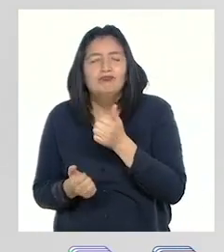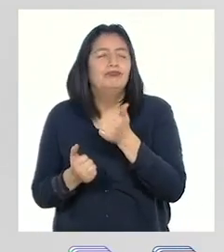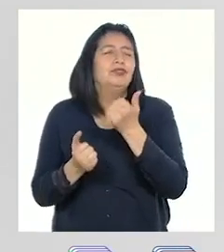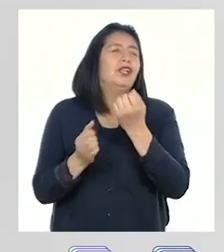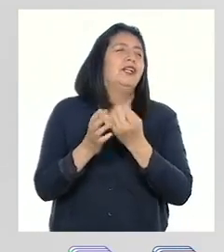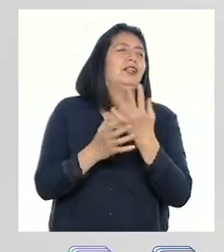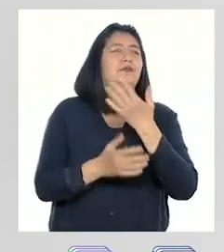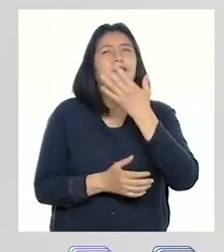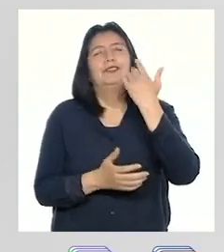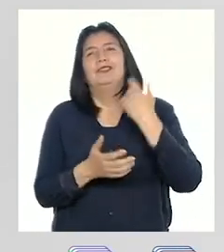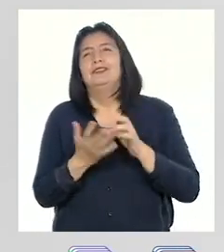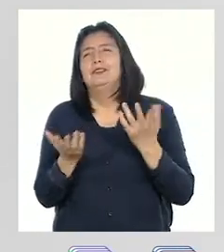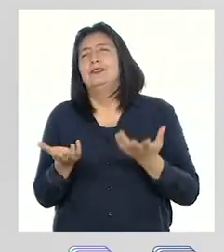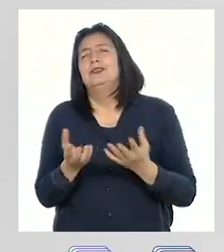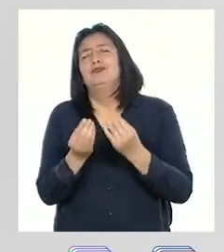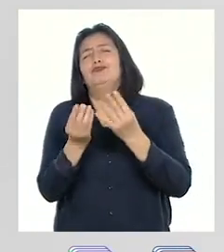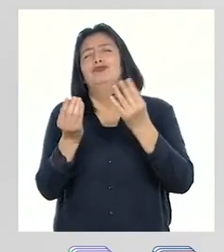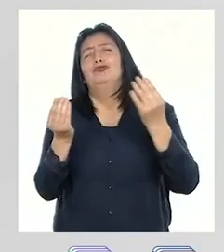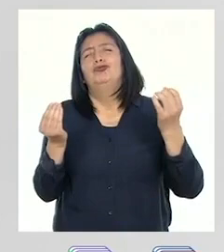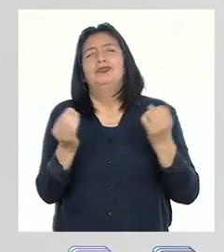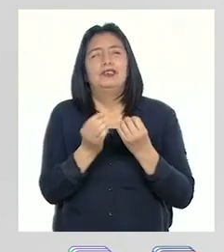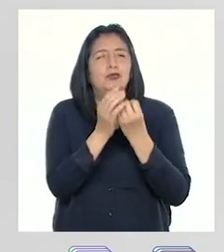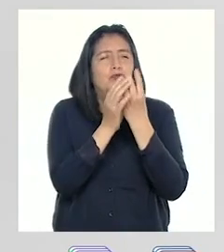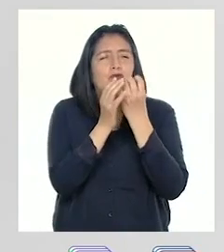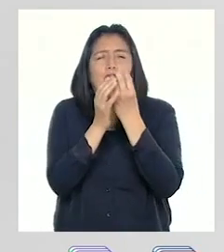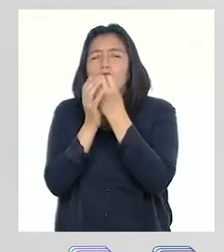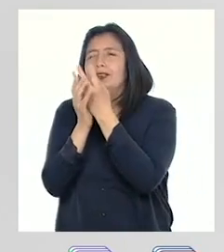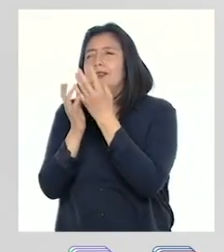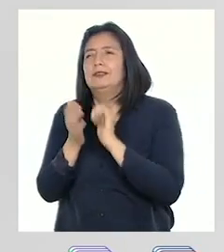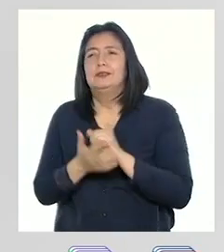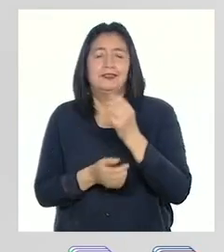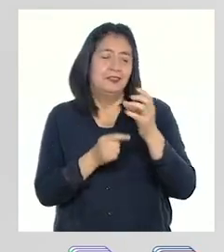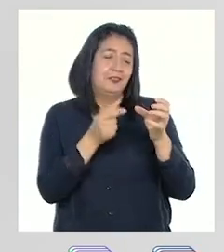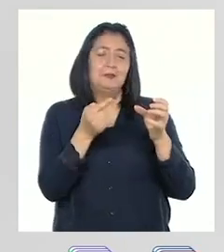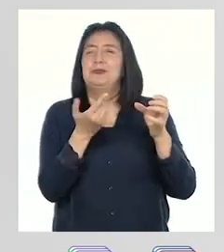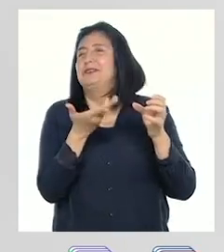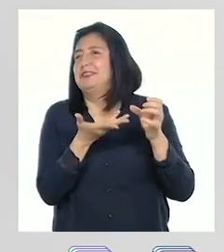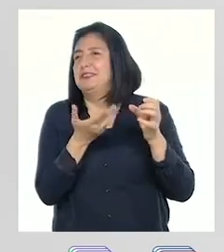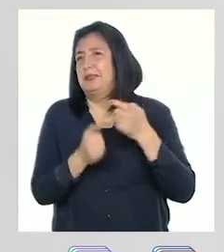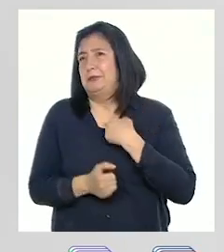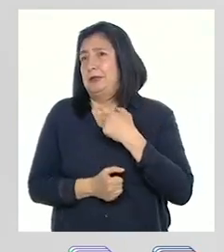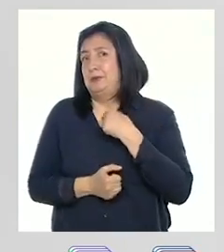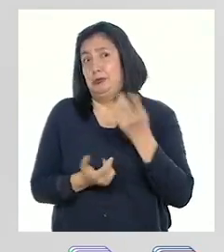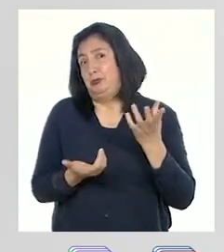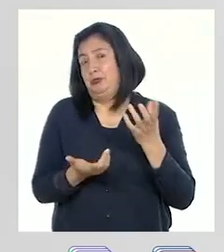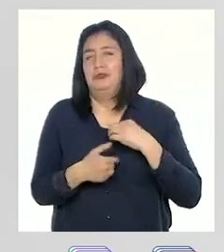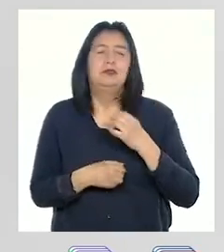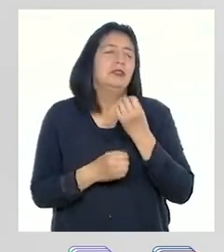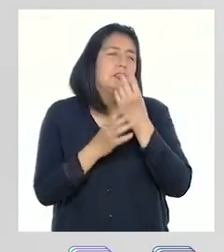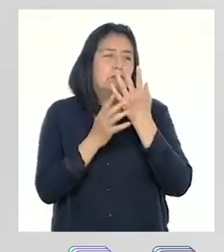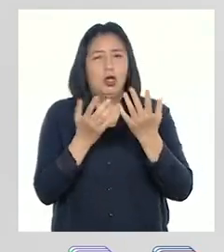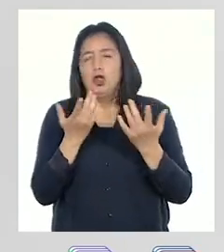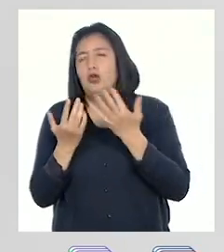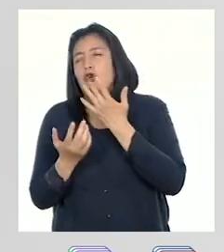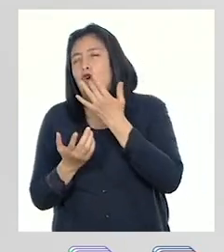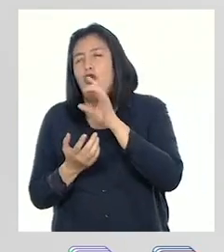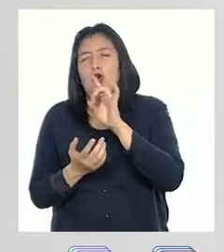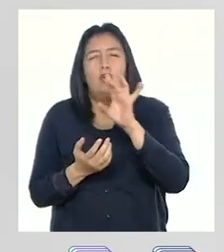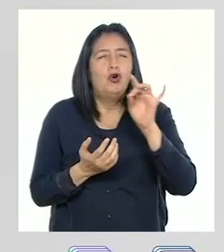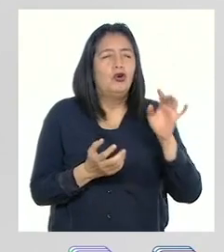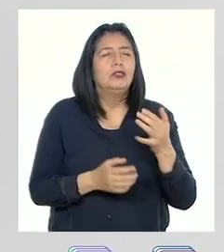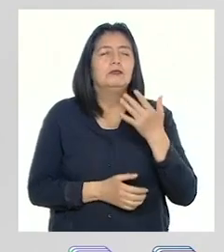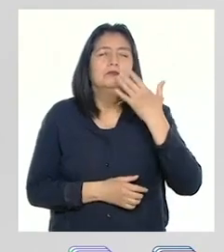mejor de todo es que empiezan a aparecer muchas flores. Así como esta. A mí me encantan las flores. Sus colores, su